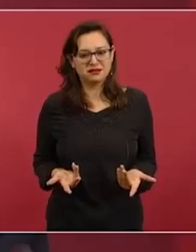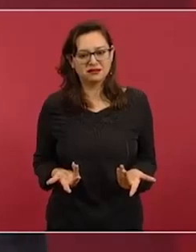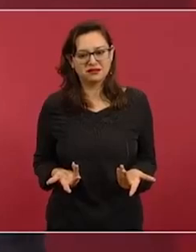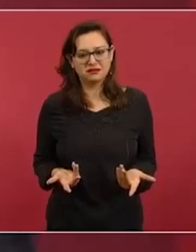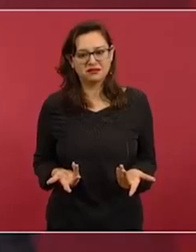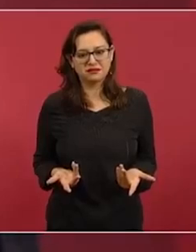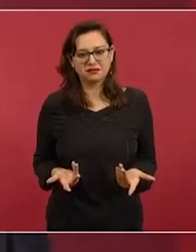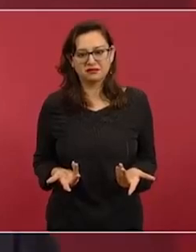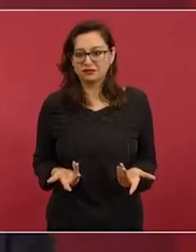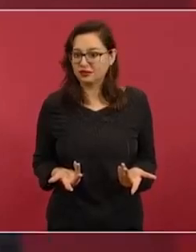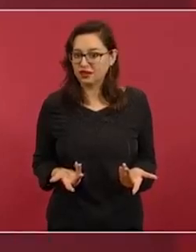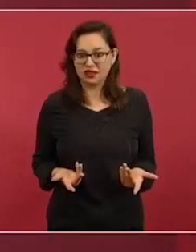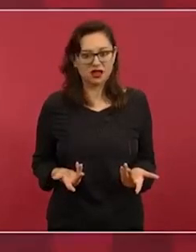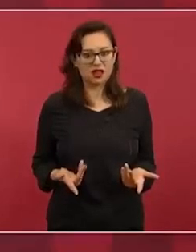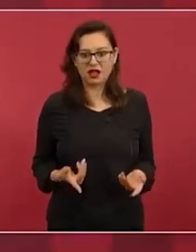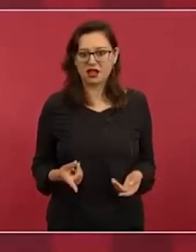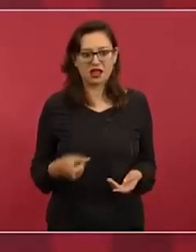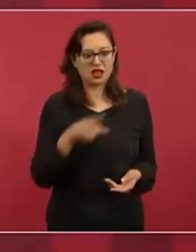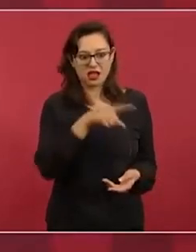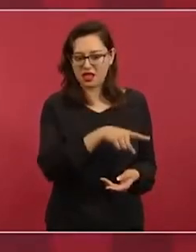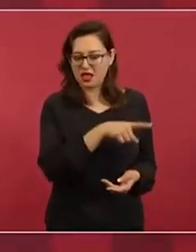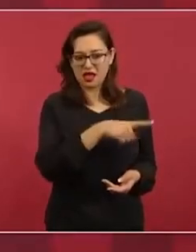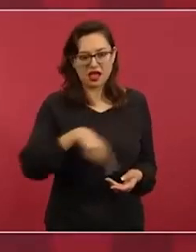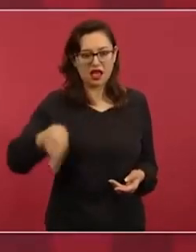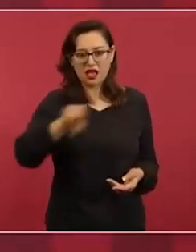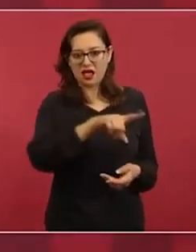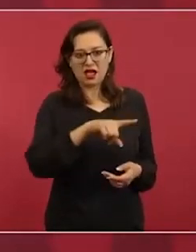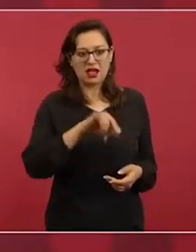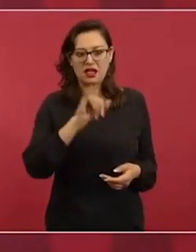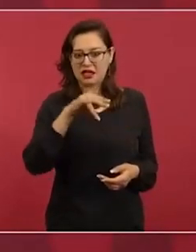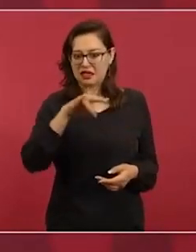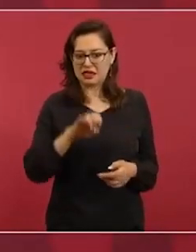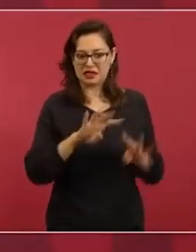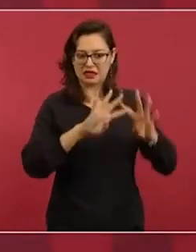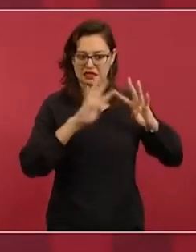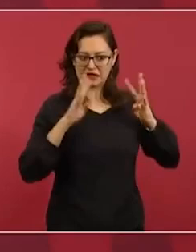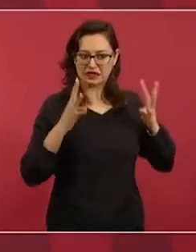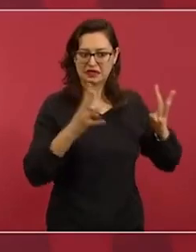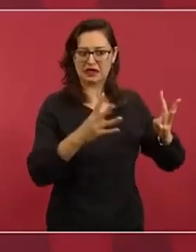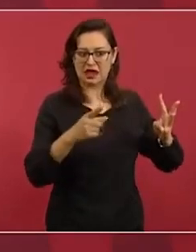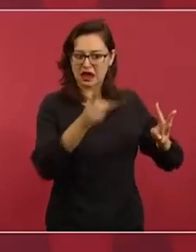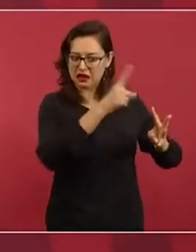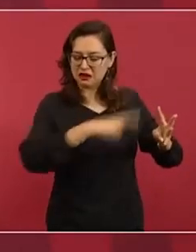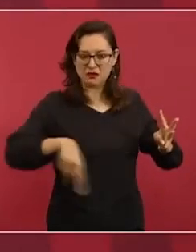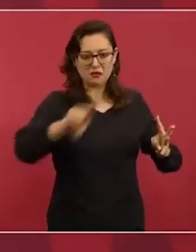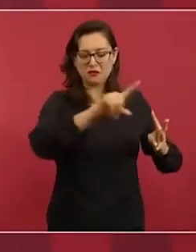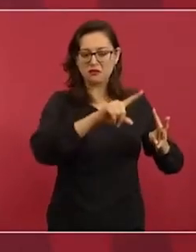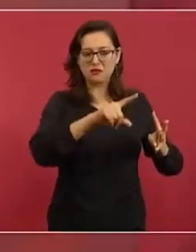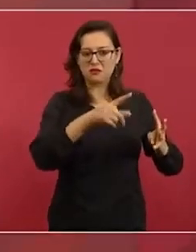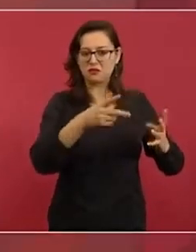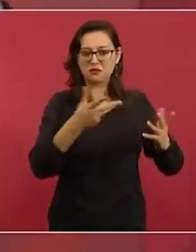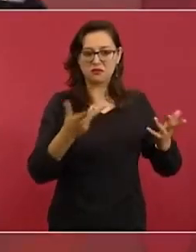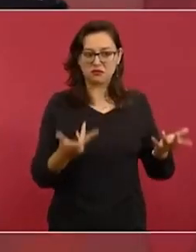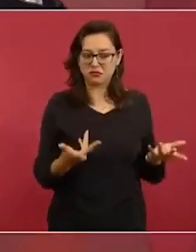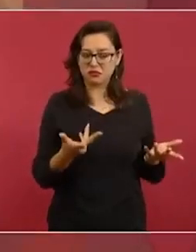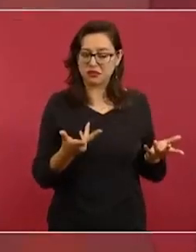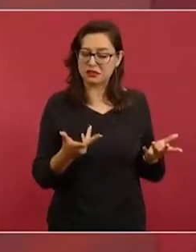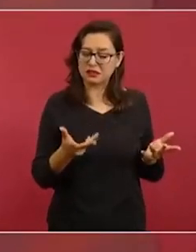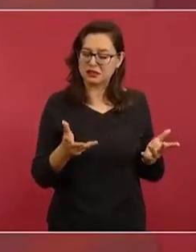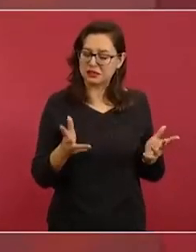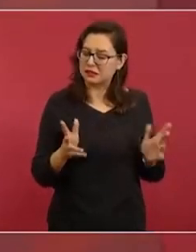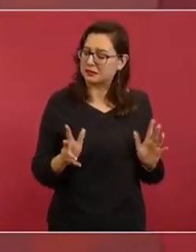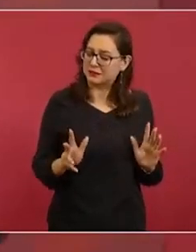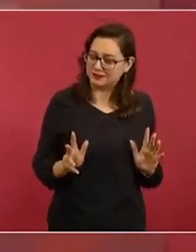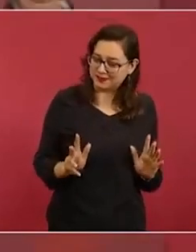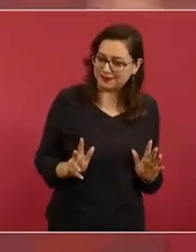Ellos hasta en el caso, como dicen los abogados, aceptando sin conceder